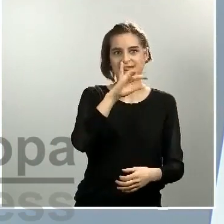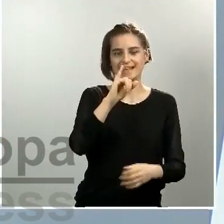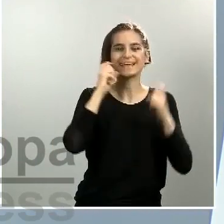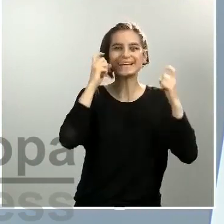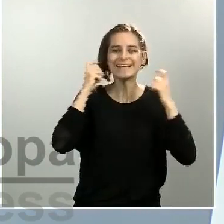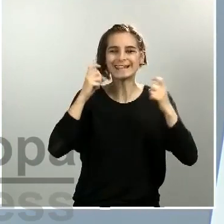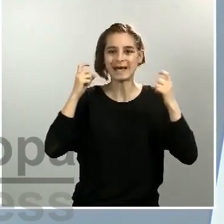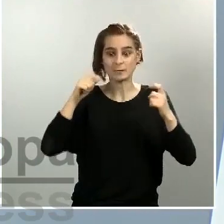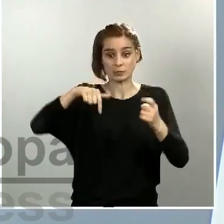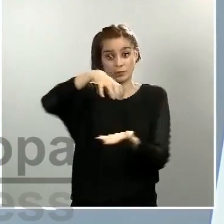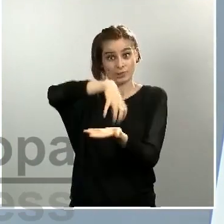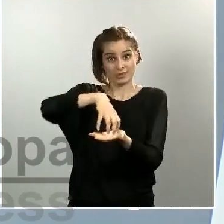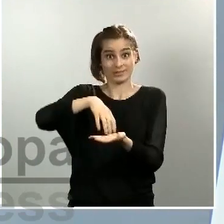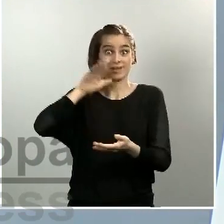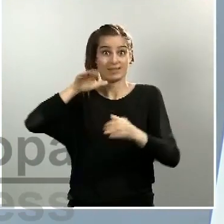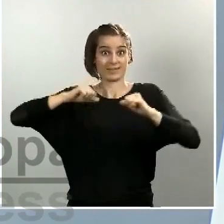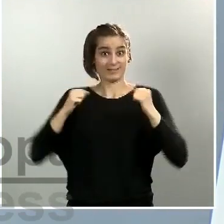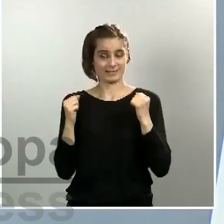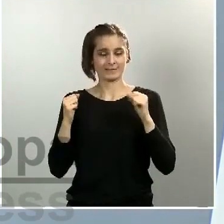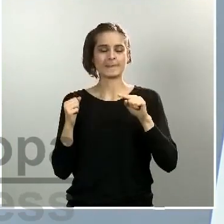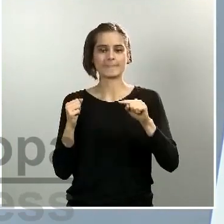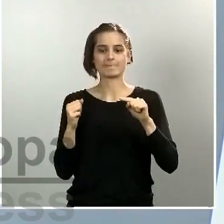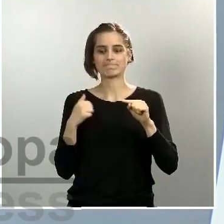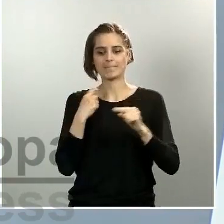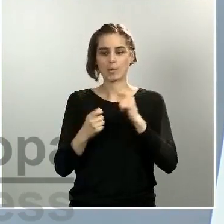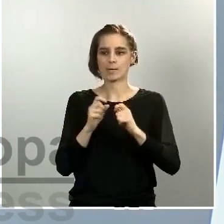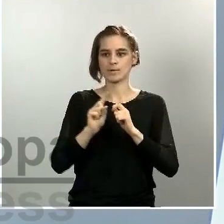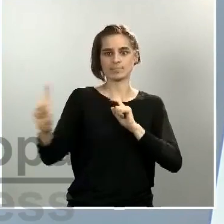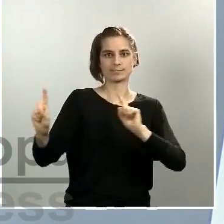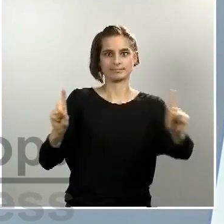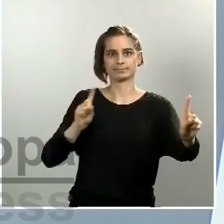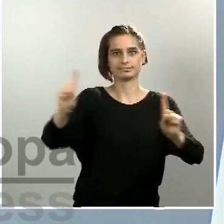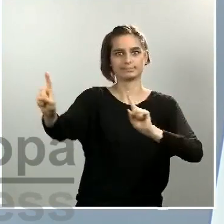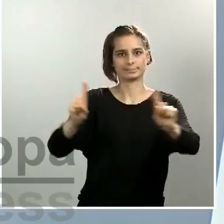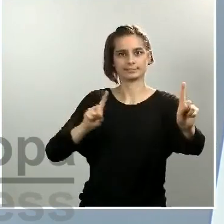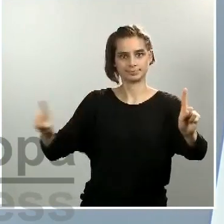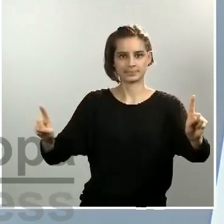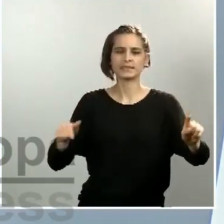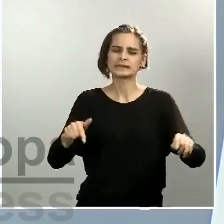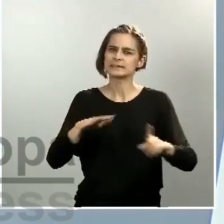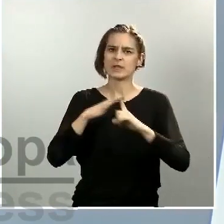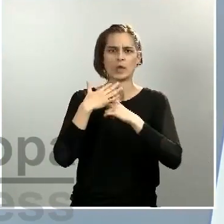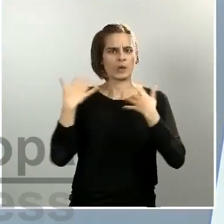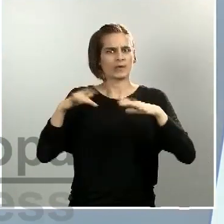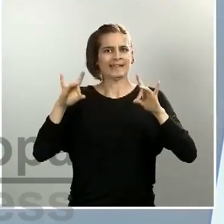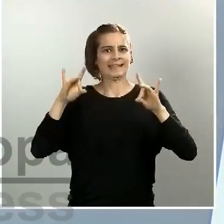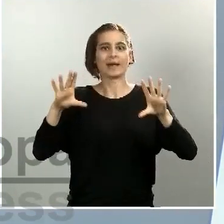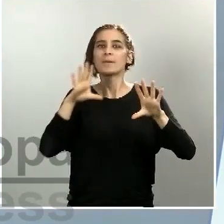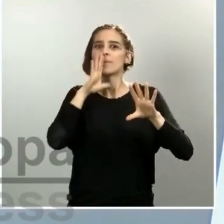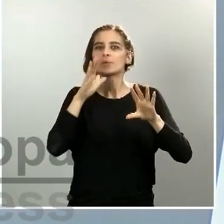esa situación que sabemos que es difícil, por lo que estamos diciendo, que está al doble de su capacidad, pues intentaremos